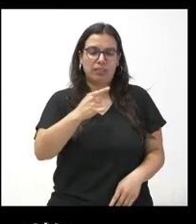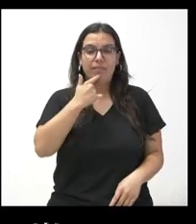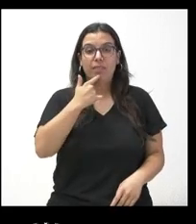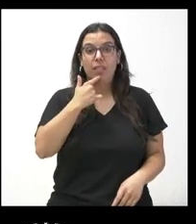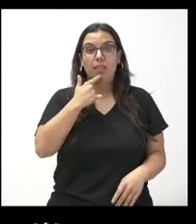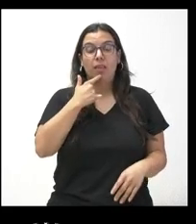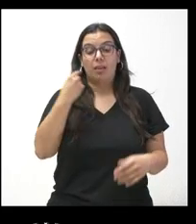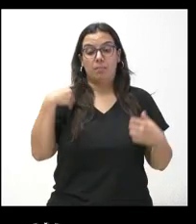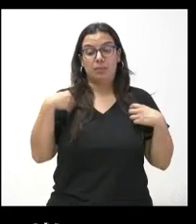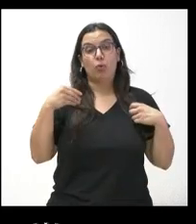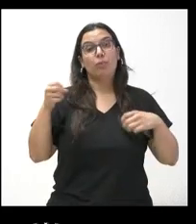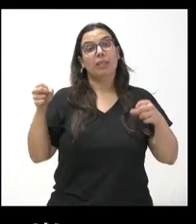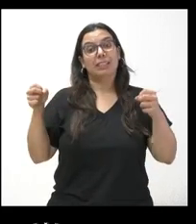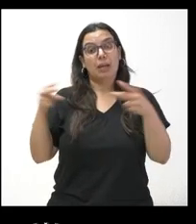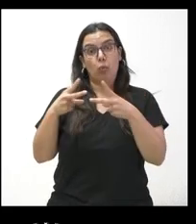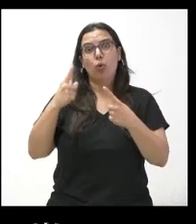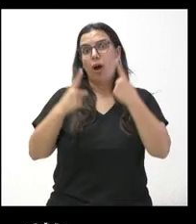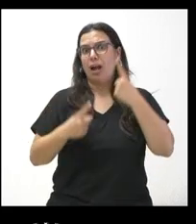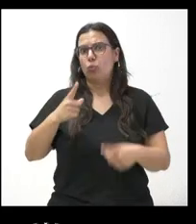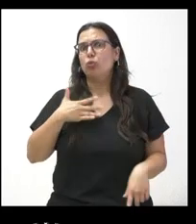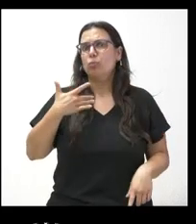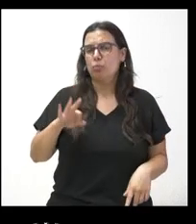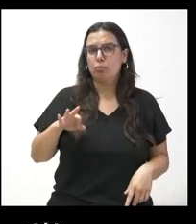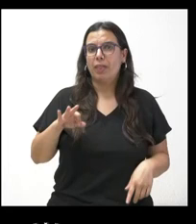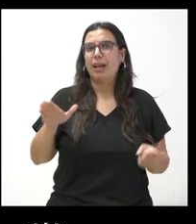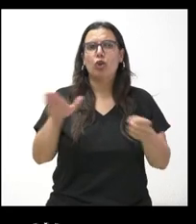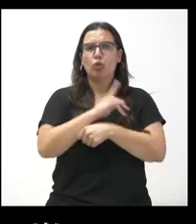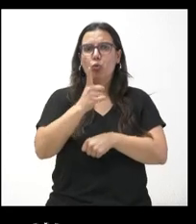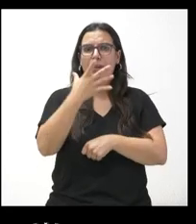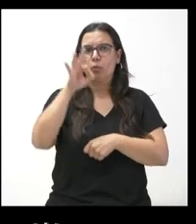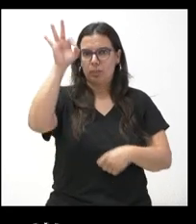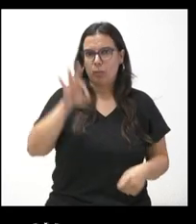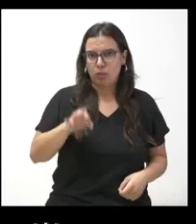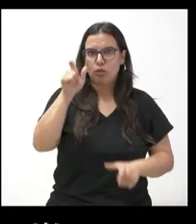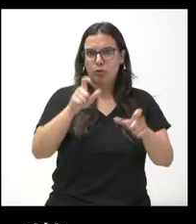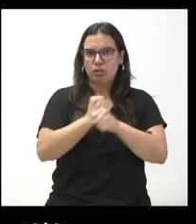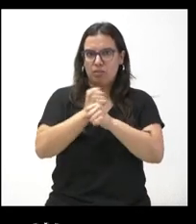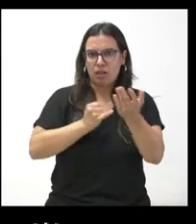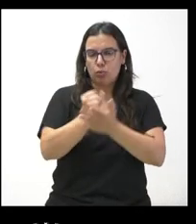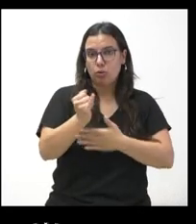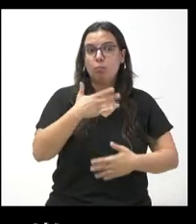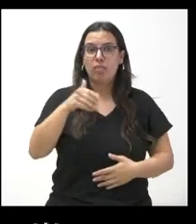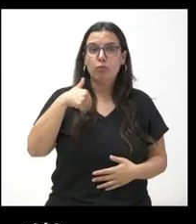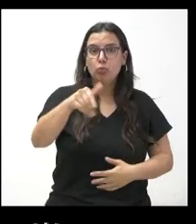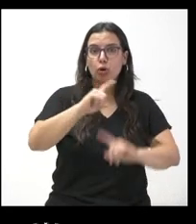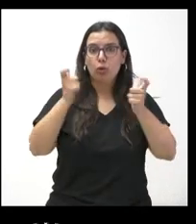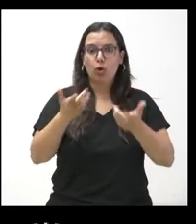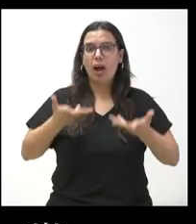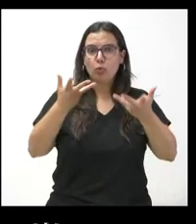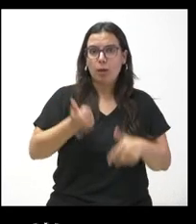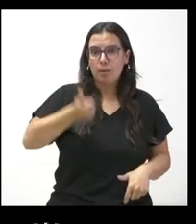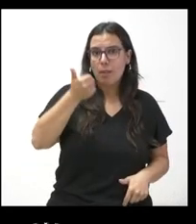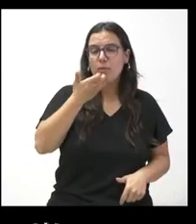los seguros podrían dejar a más de la mitad de los agricultores sin estas ayudas. No sé si se plantean en futuras reuniones ofrecerles otro tipo de ayudas como las